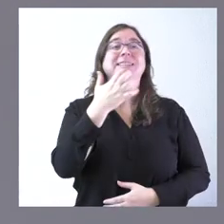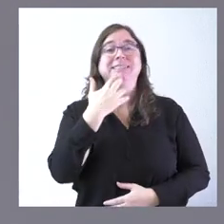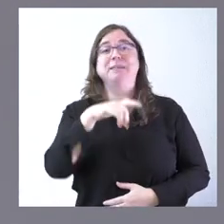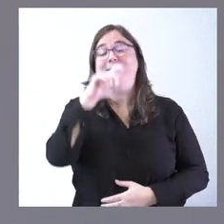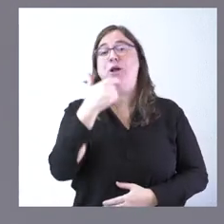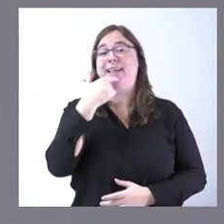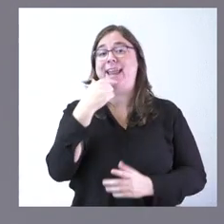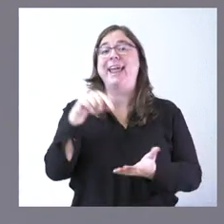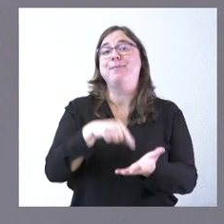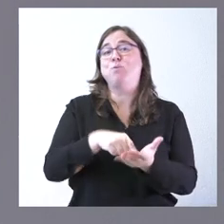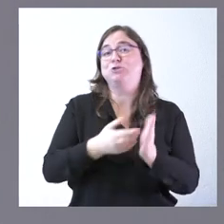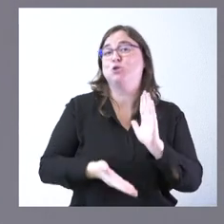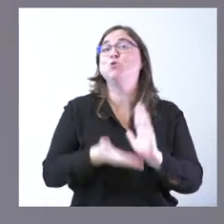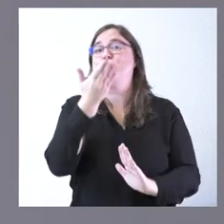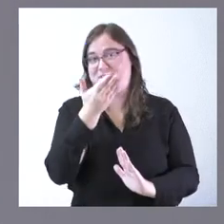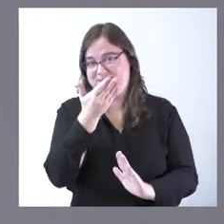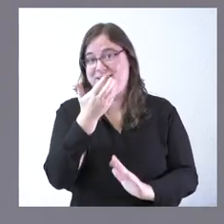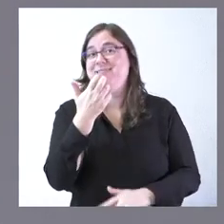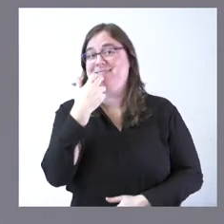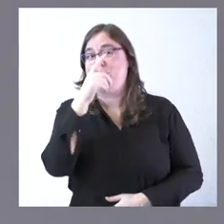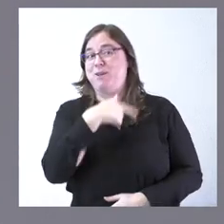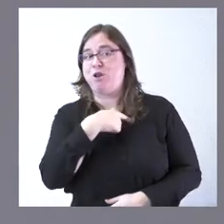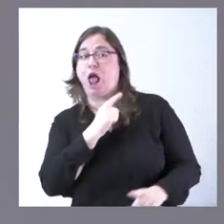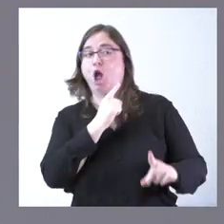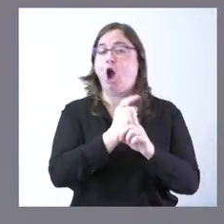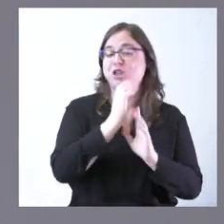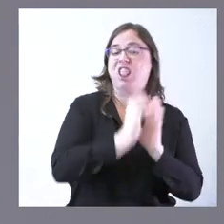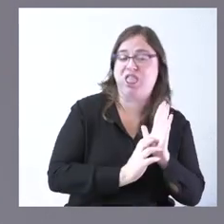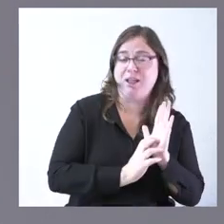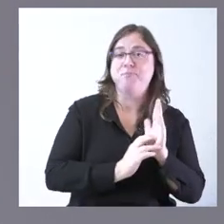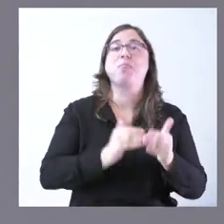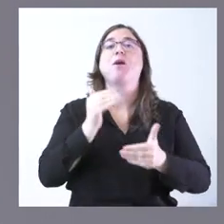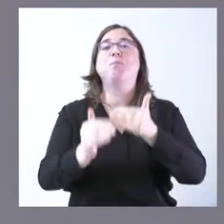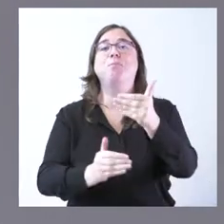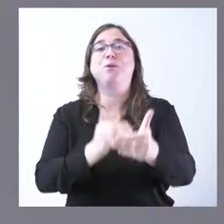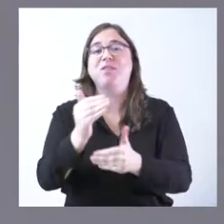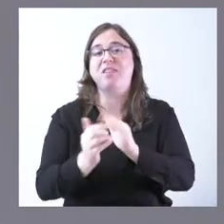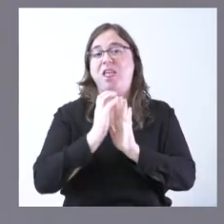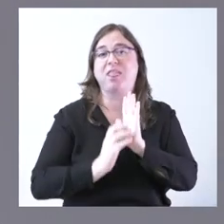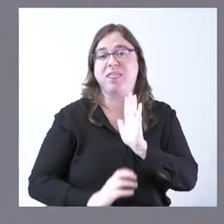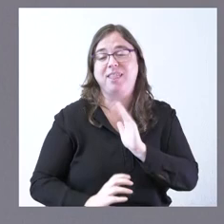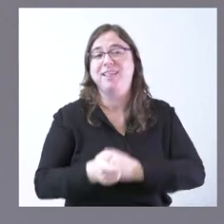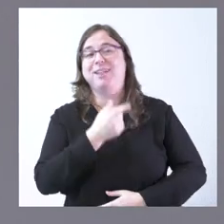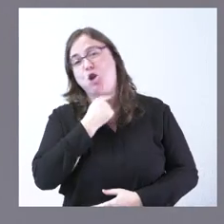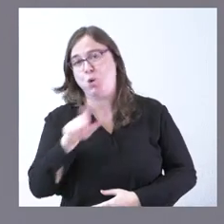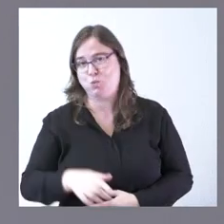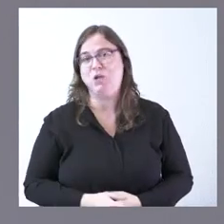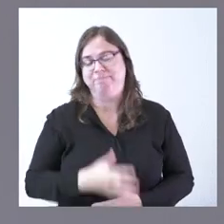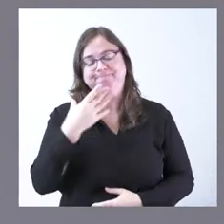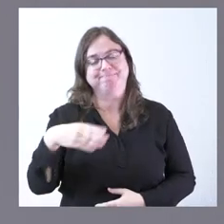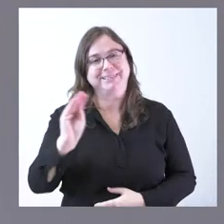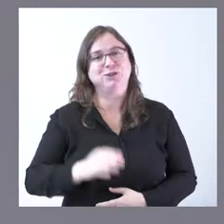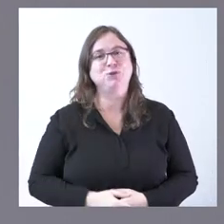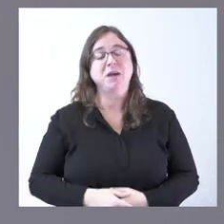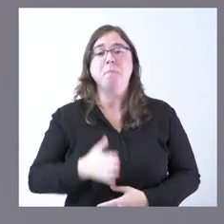impuestos y que cuando alguien está en contra de las bajadas de impuestos ningún procedimiento de bajar impuestos le es satisfactorio pero al